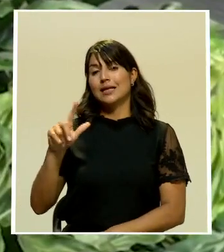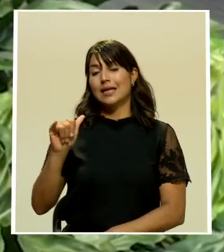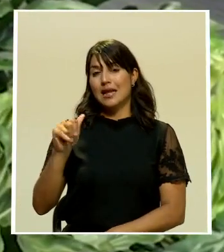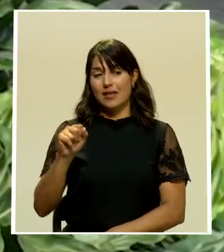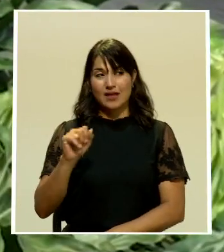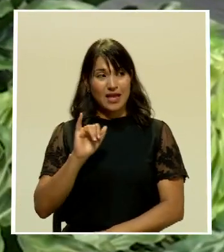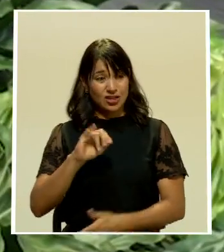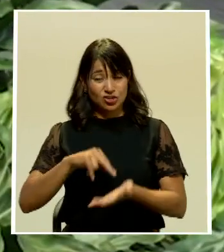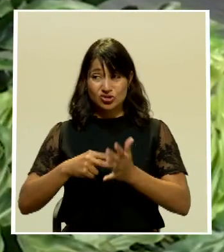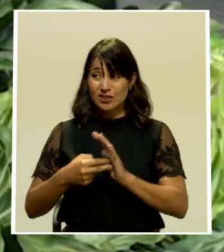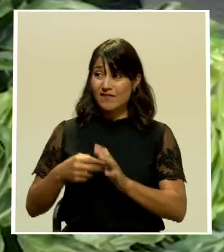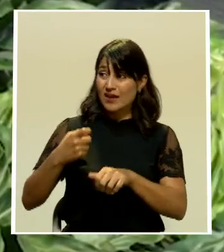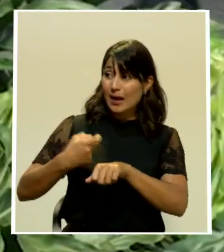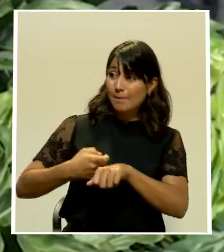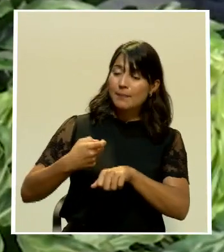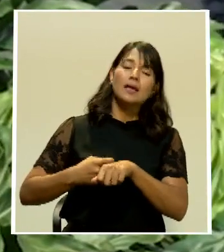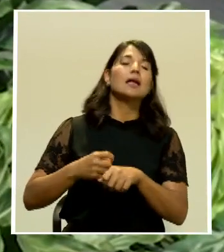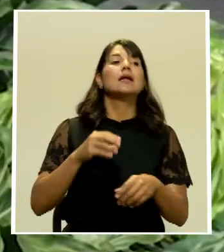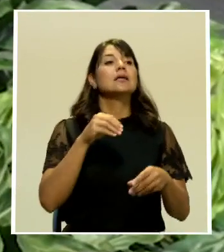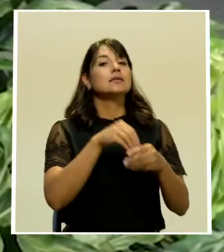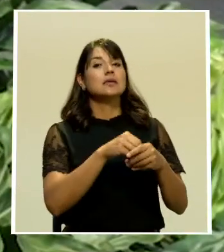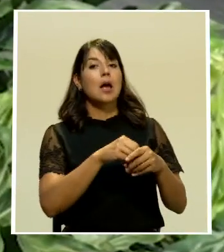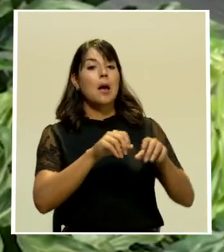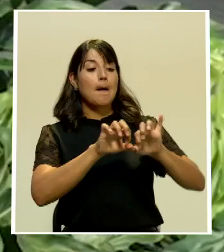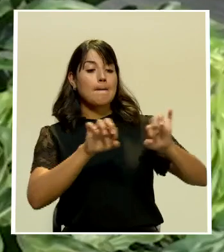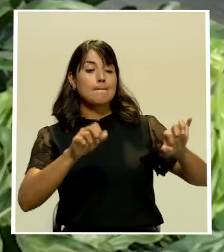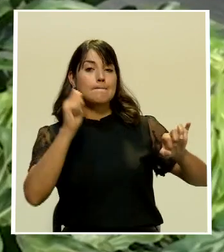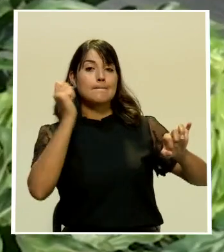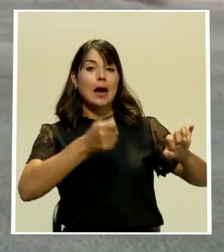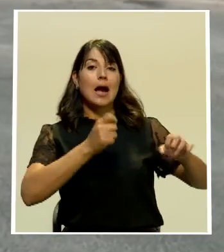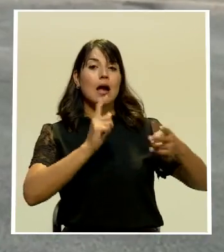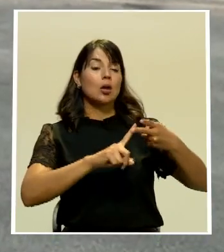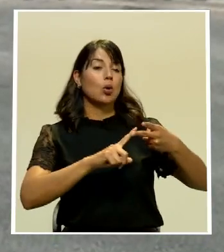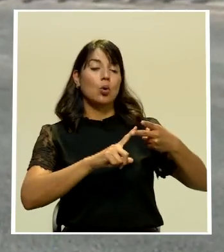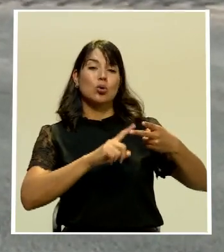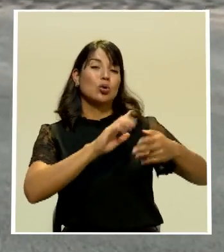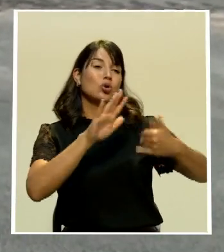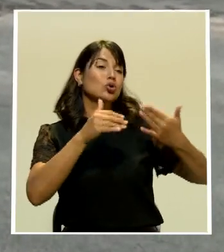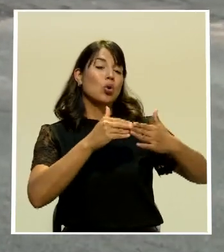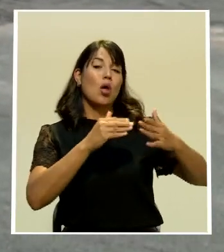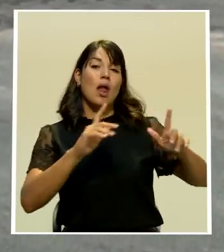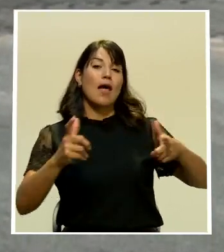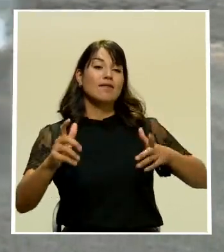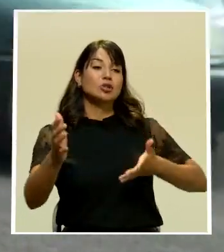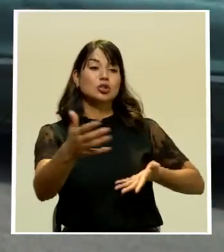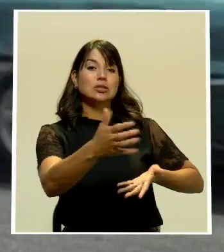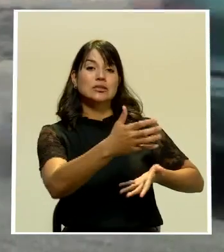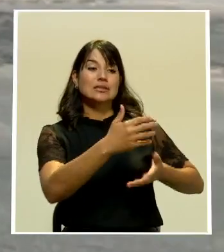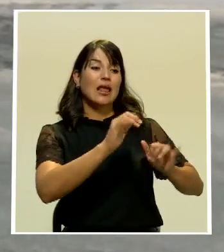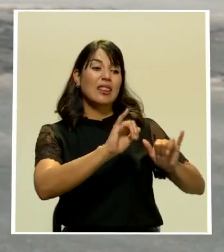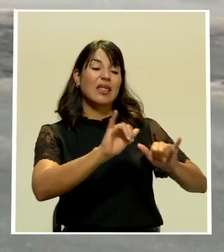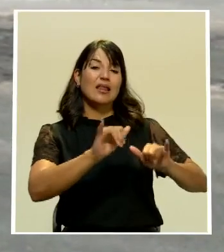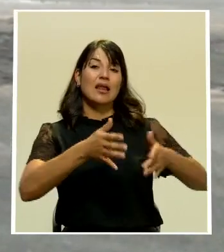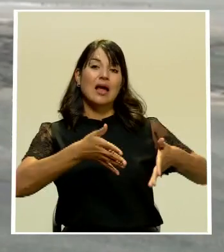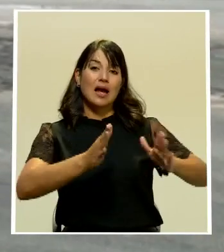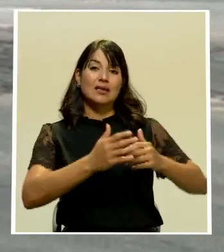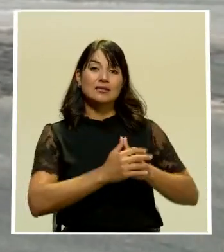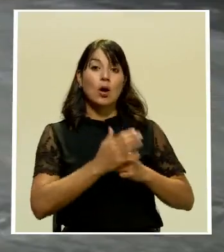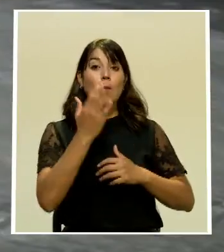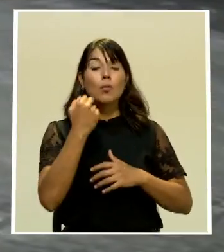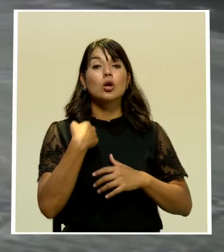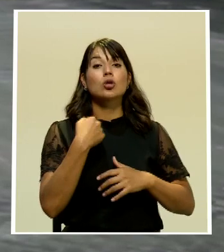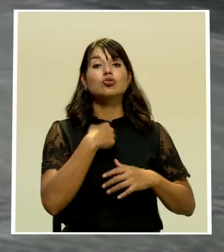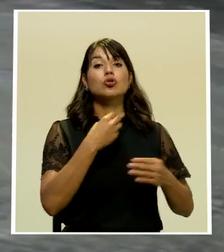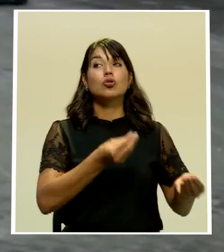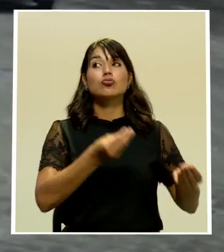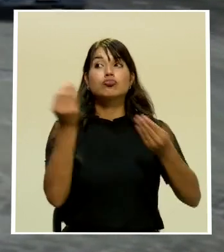las piedras también? Incluía los palos, incluía hastañones cargados, incluía todo lo que nosotros recogimos al final, porque echábamos en vagoneta y pesábamos